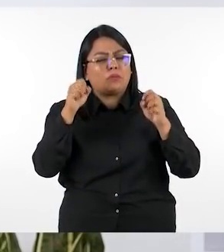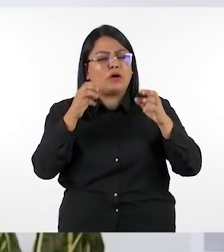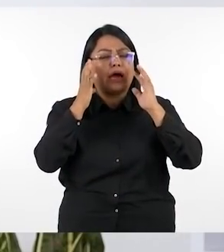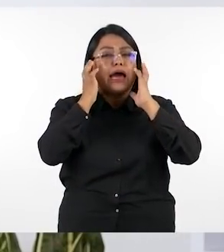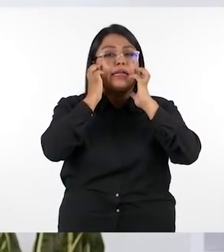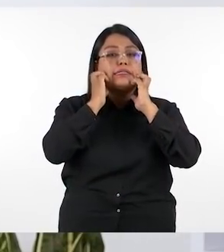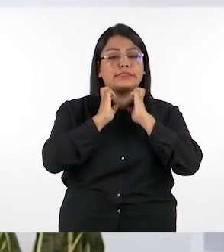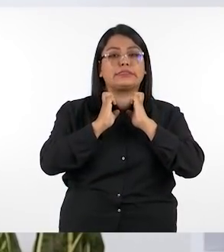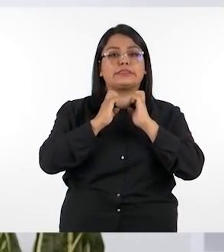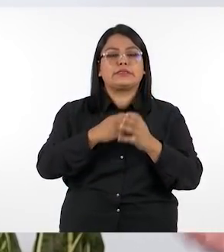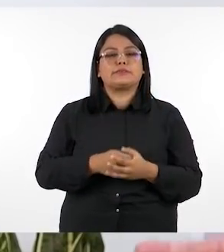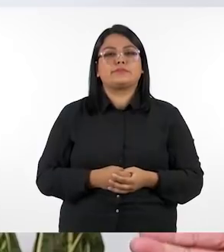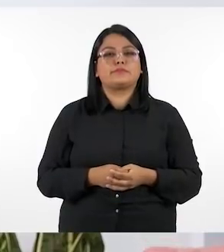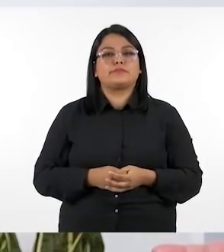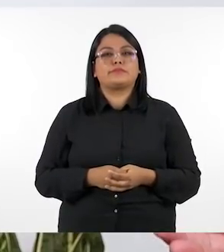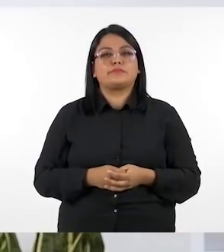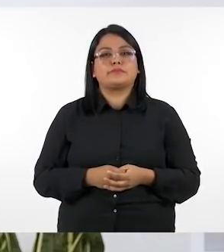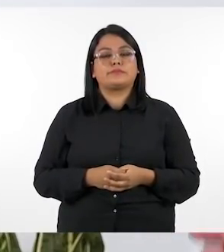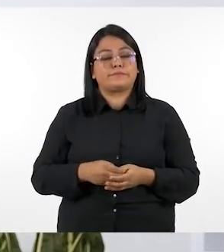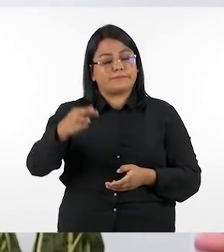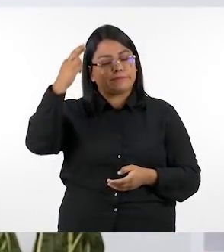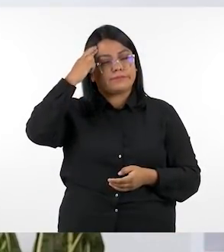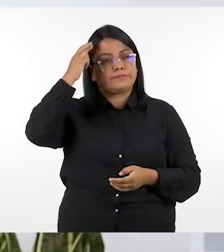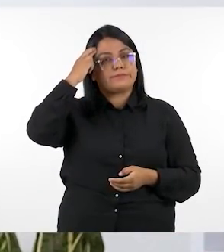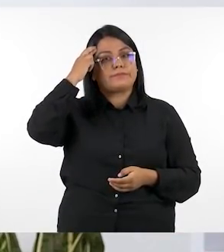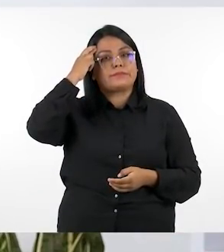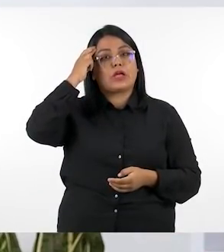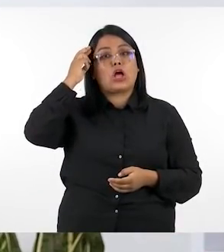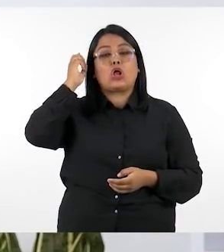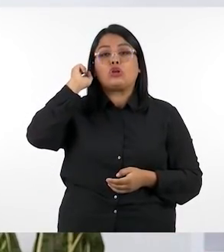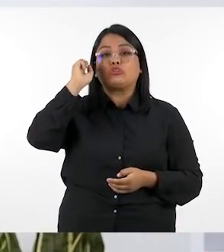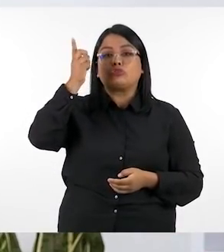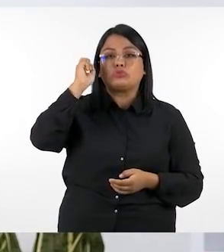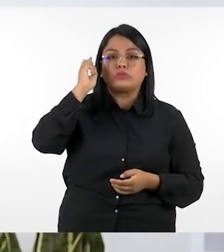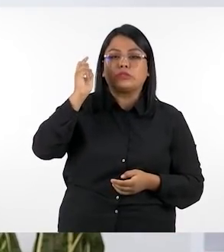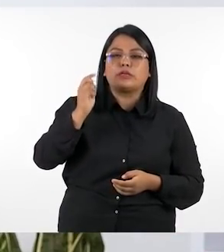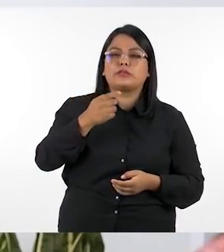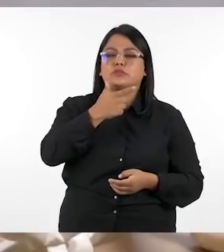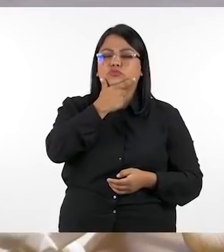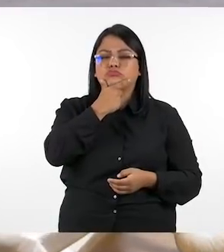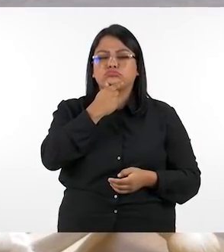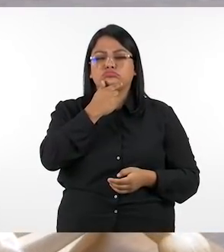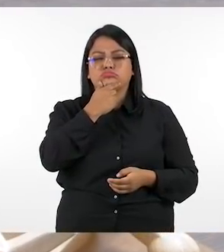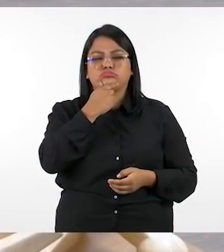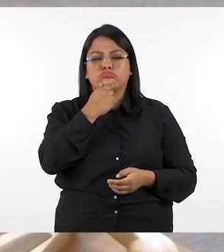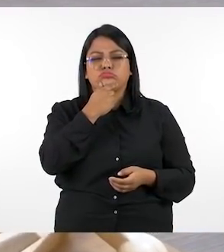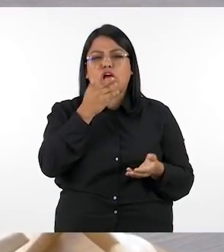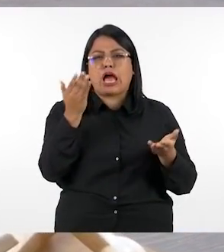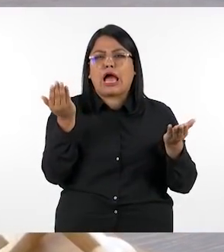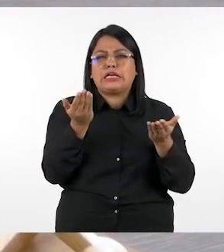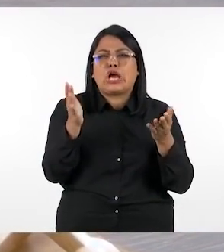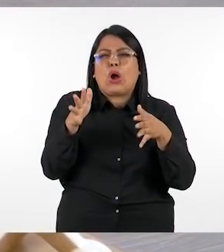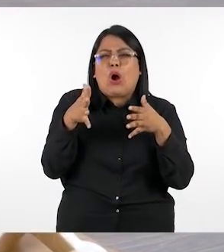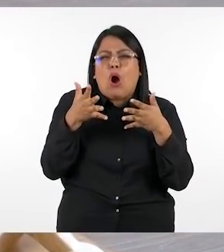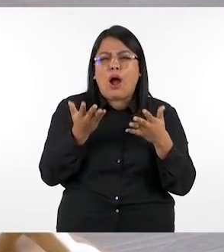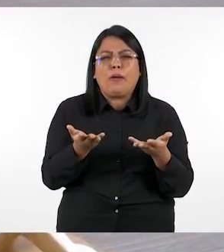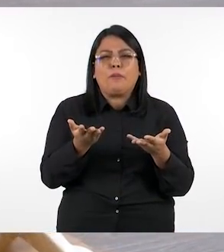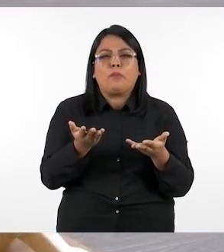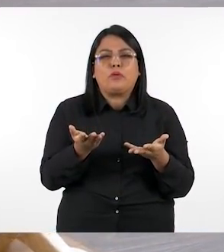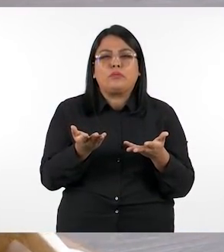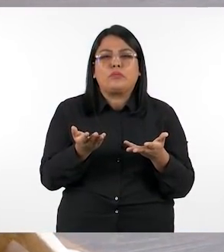este espacio tienes razón alejandra seguramente los docentes están preguntando cómo hacerlo cómo garantizar